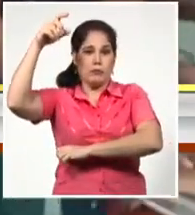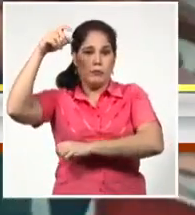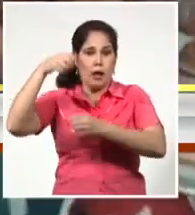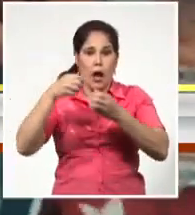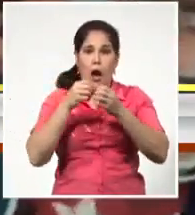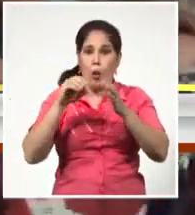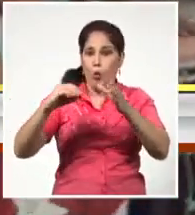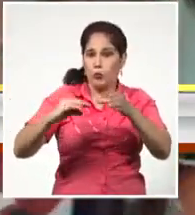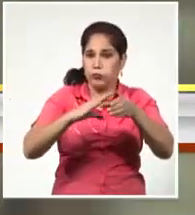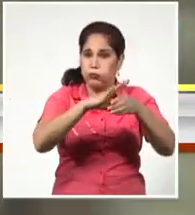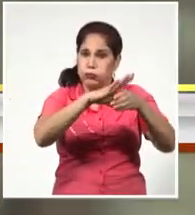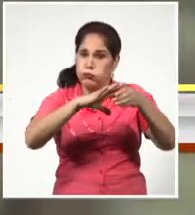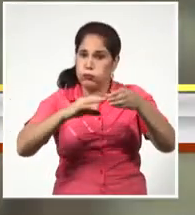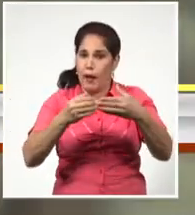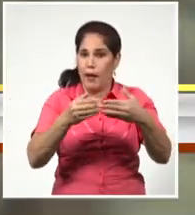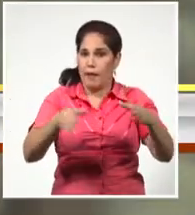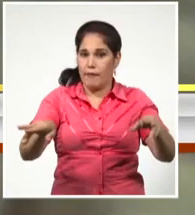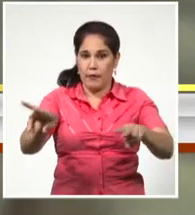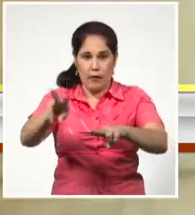abiertos?